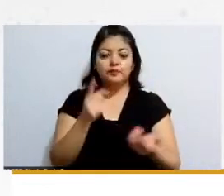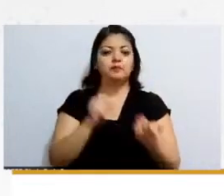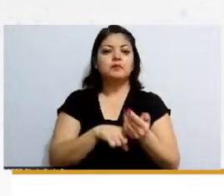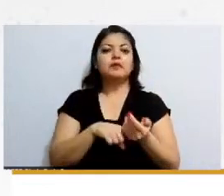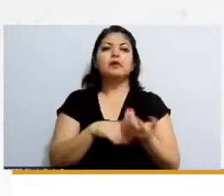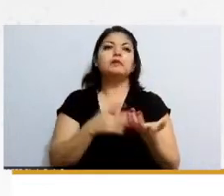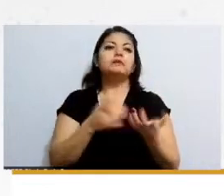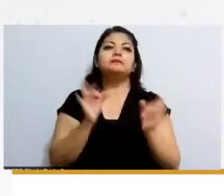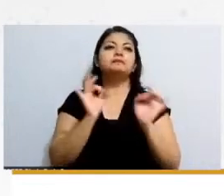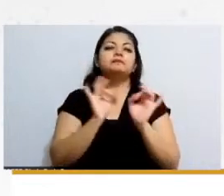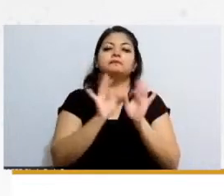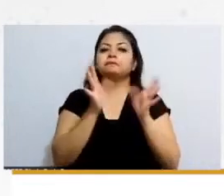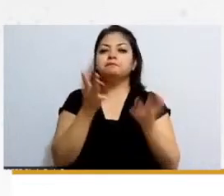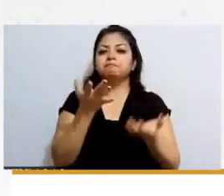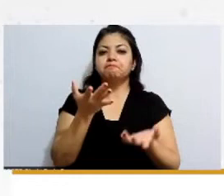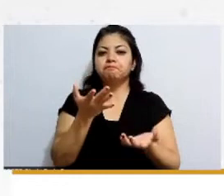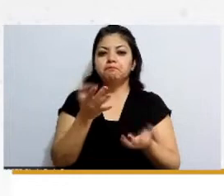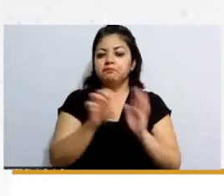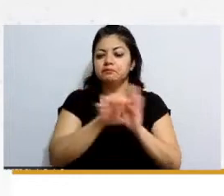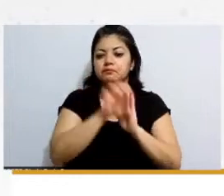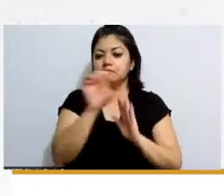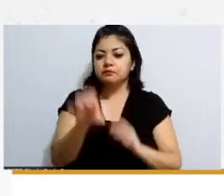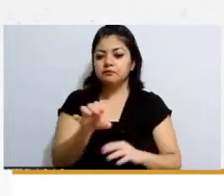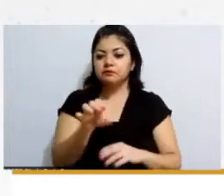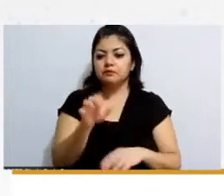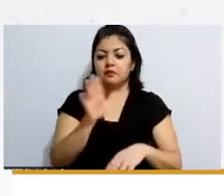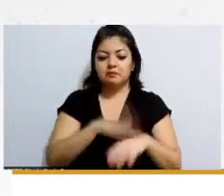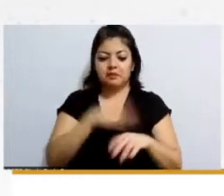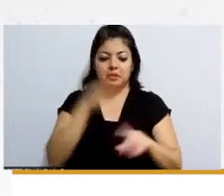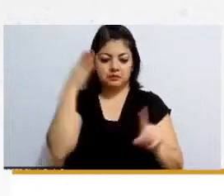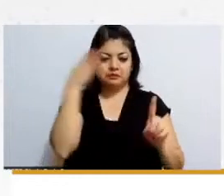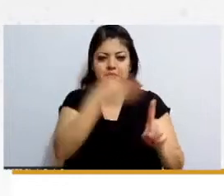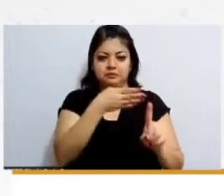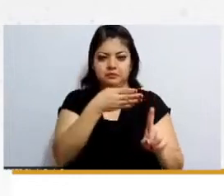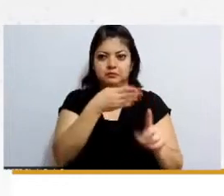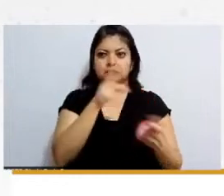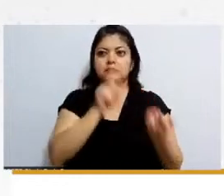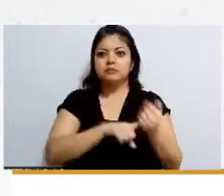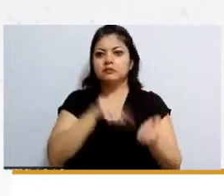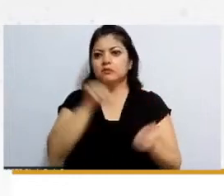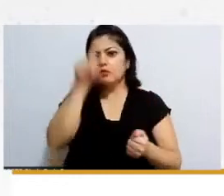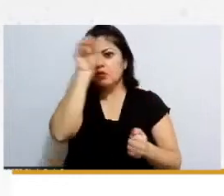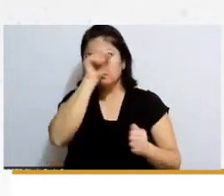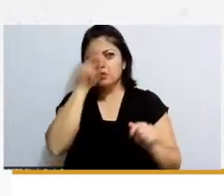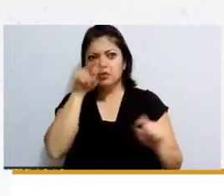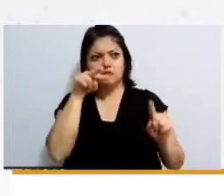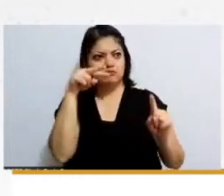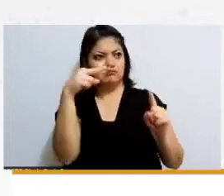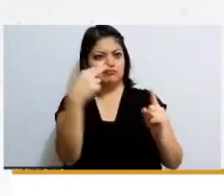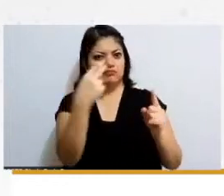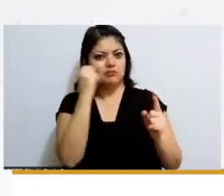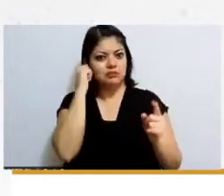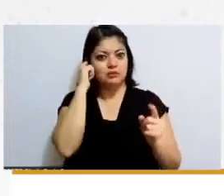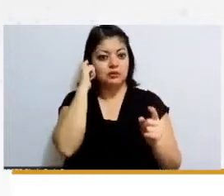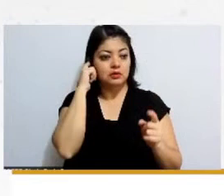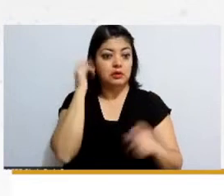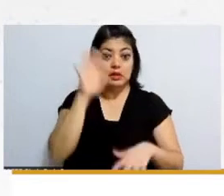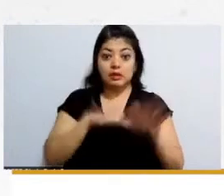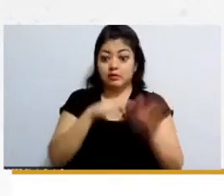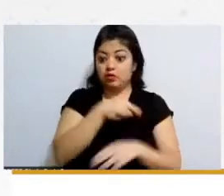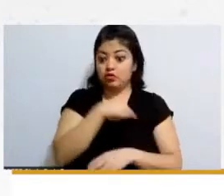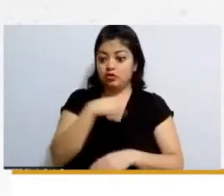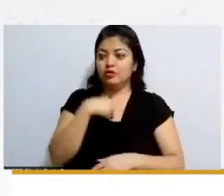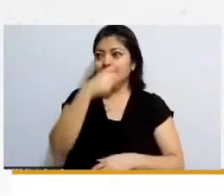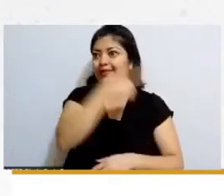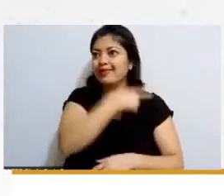particular que suceda tiene muchas percepciones, ¿no? Tiene muchas connotaciones que nosotros también tenemos que conocer,